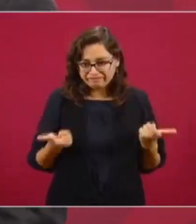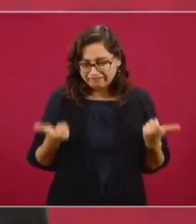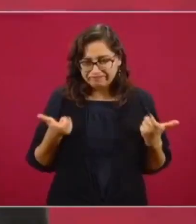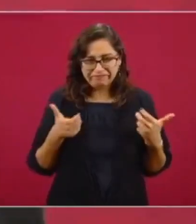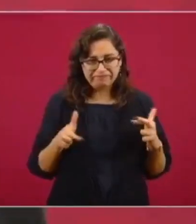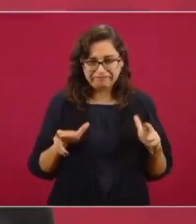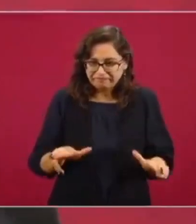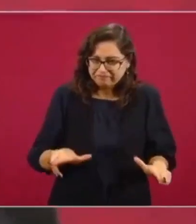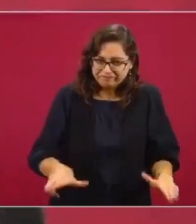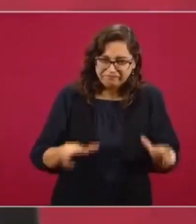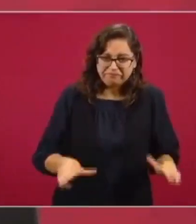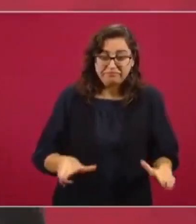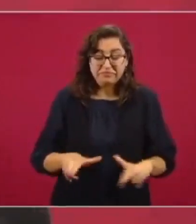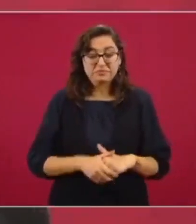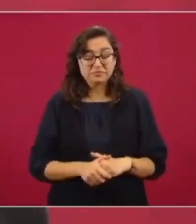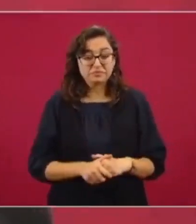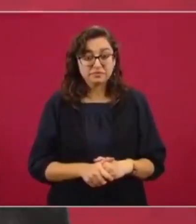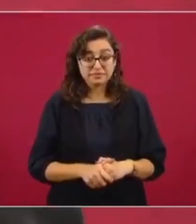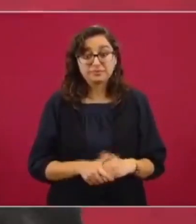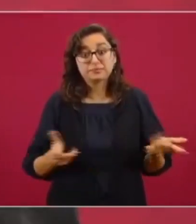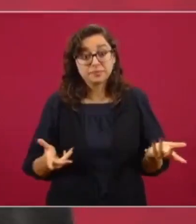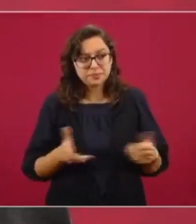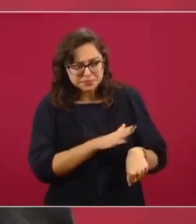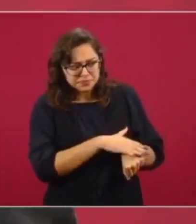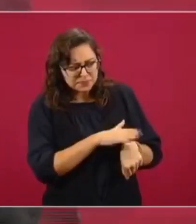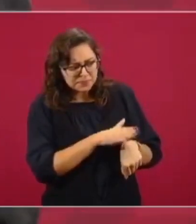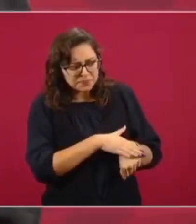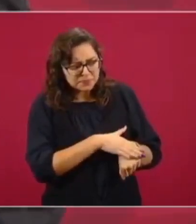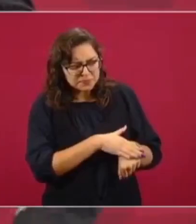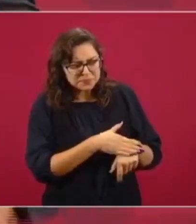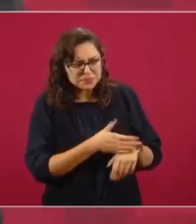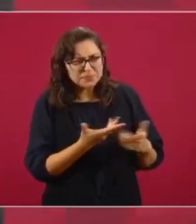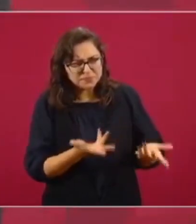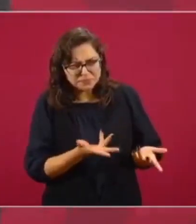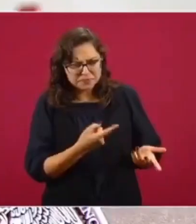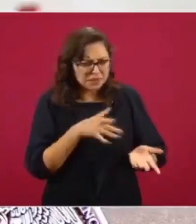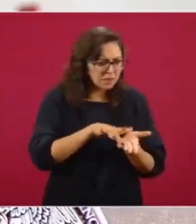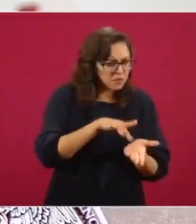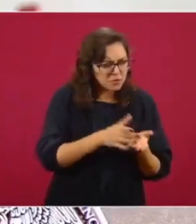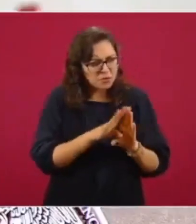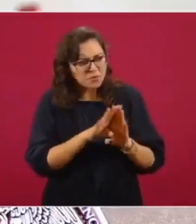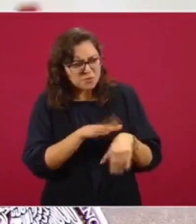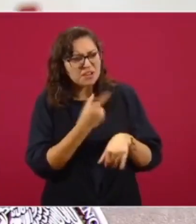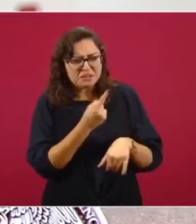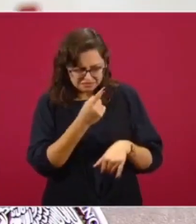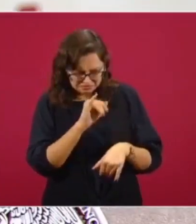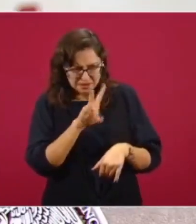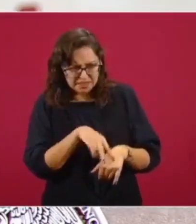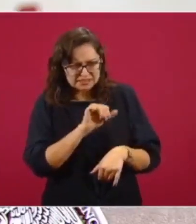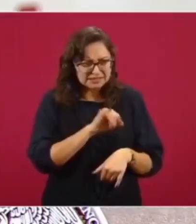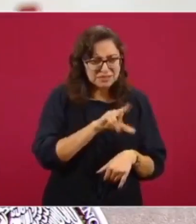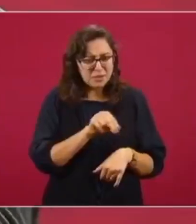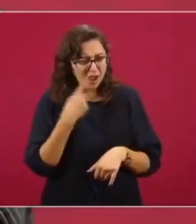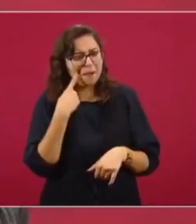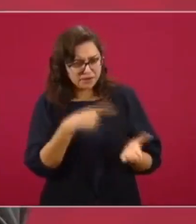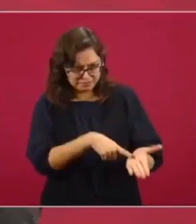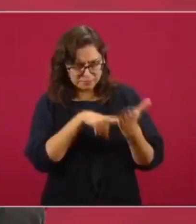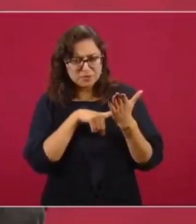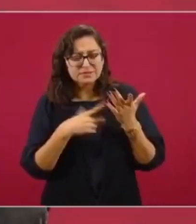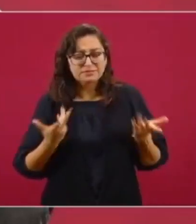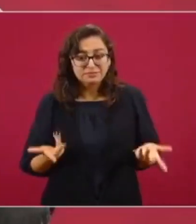poderosos, ojalá, y aclaren si es cierto de que están